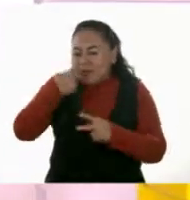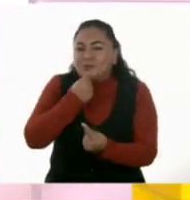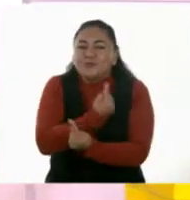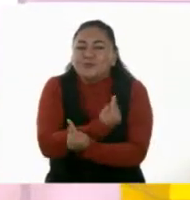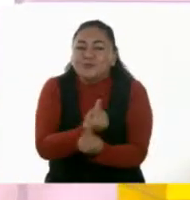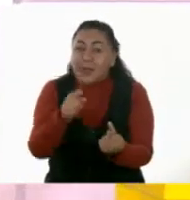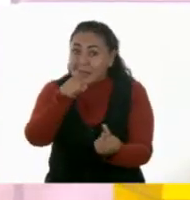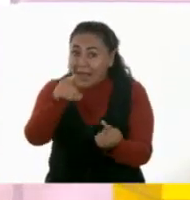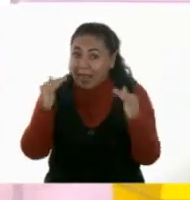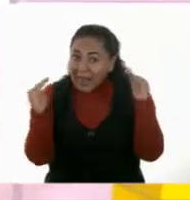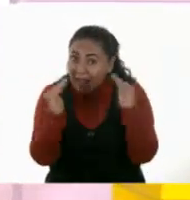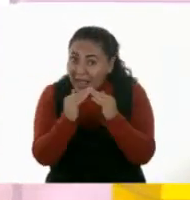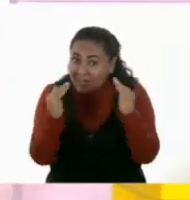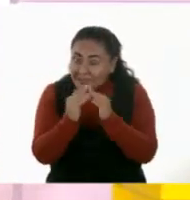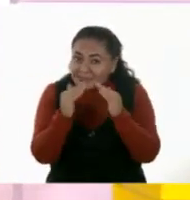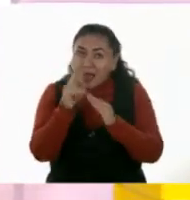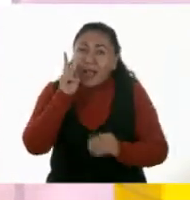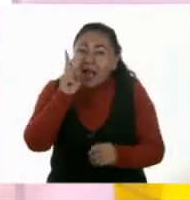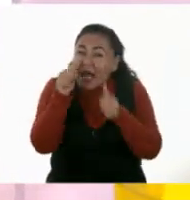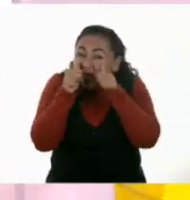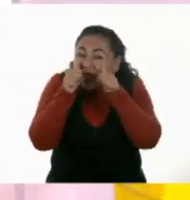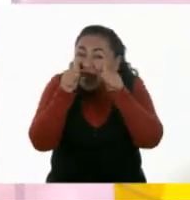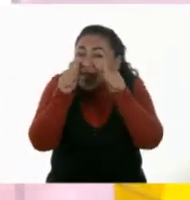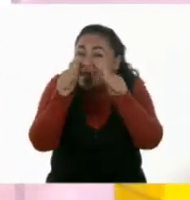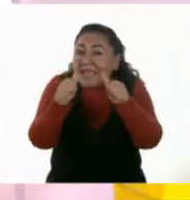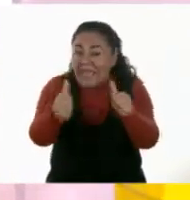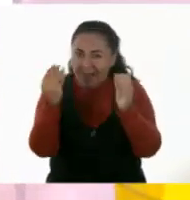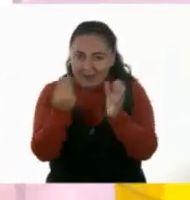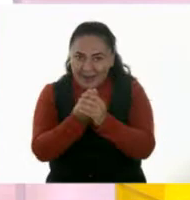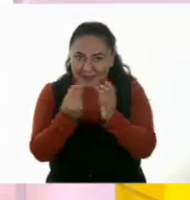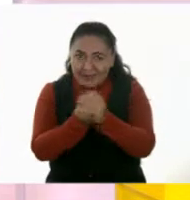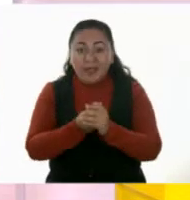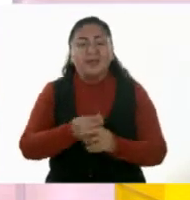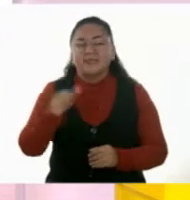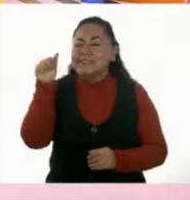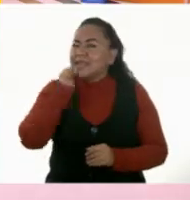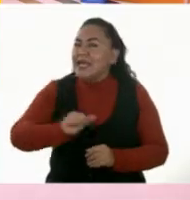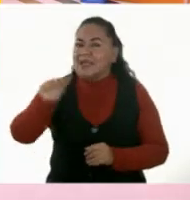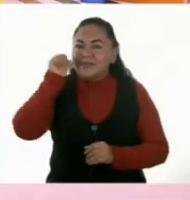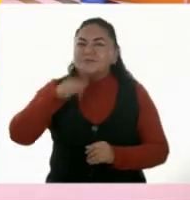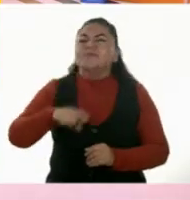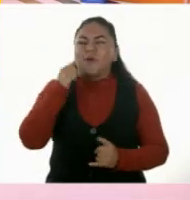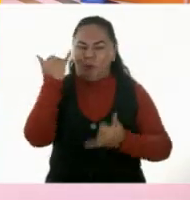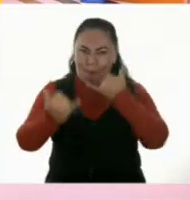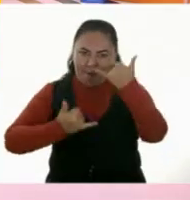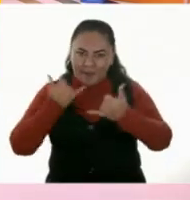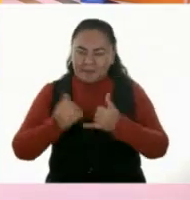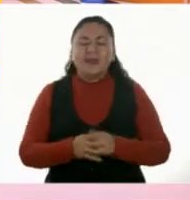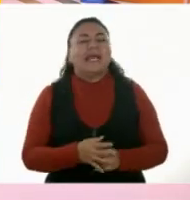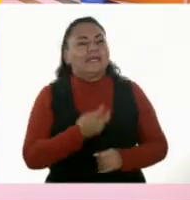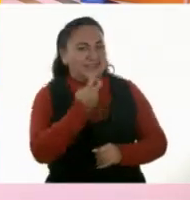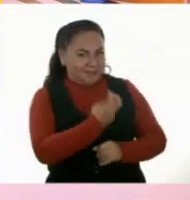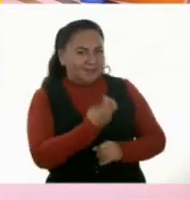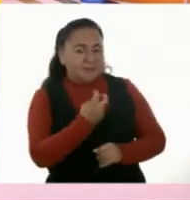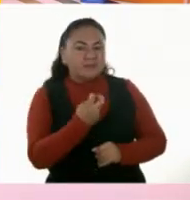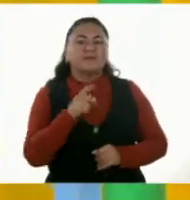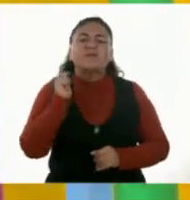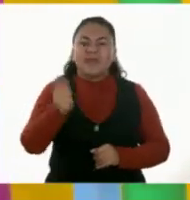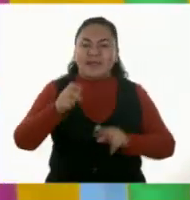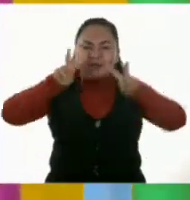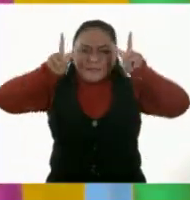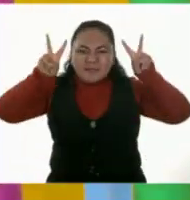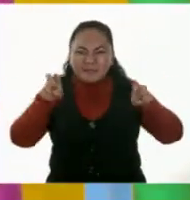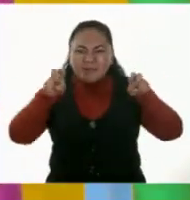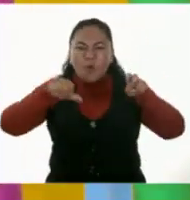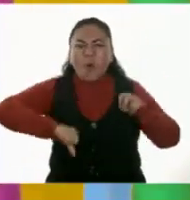niños allá en casita estén bien atentos a la clase del día de hoy porque, como siempre, vamos a jugar. Exactamente. Fichitas es